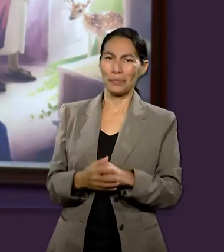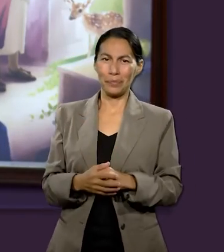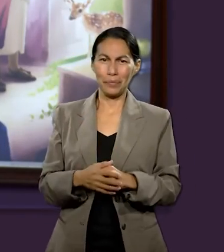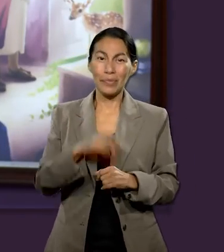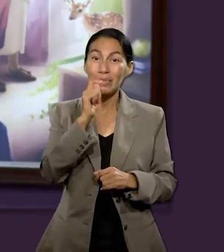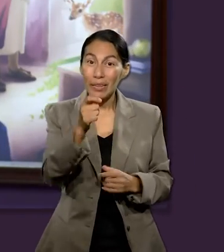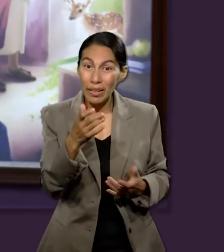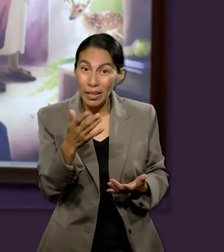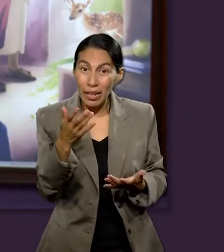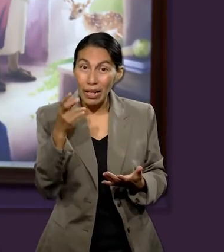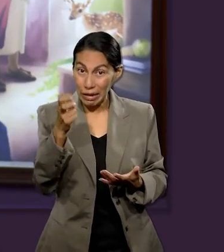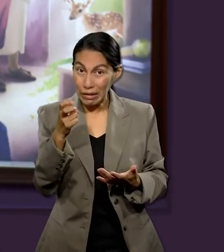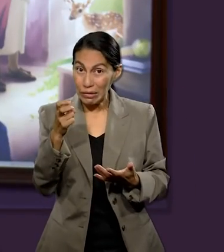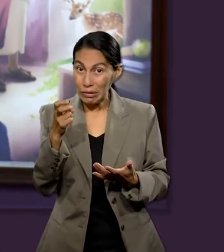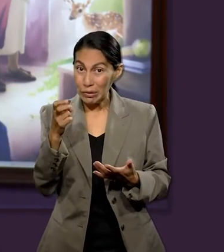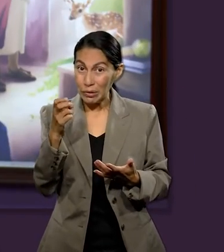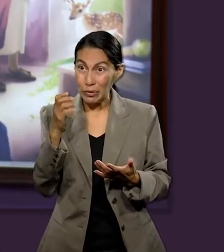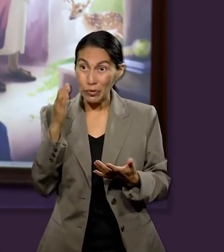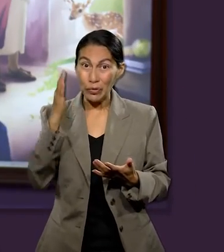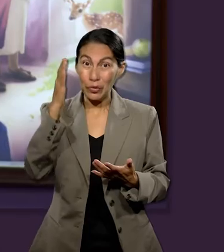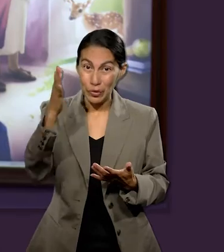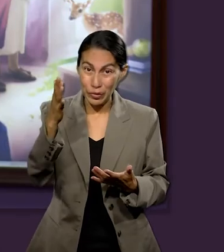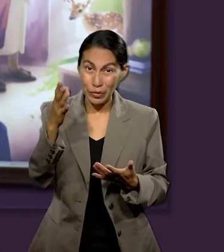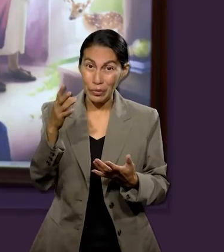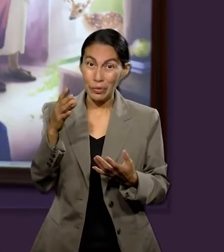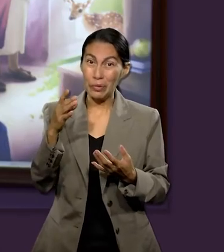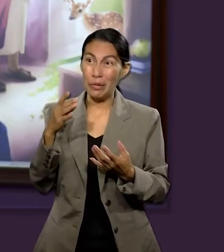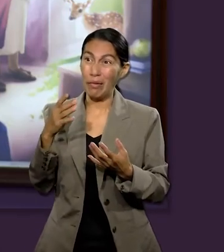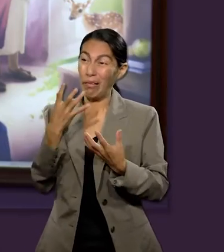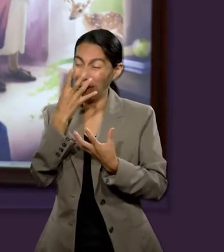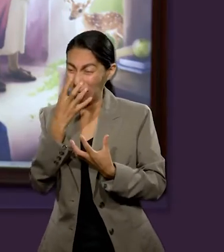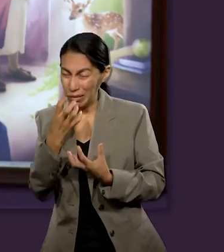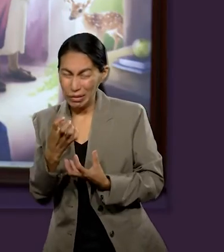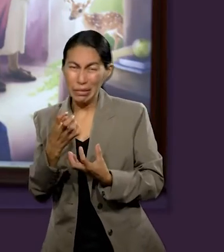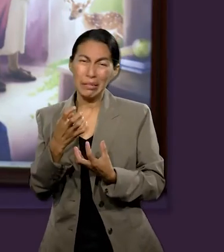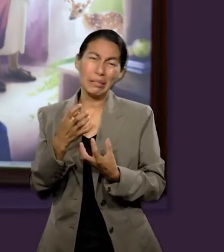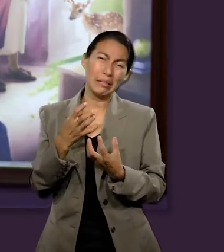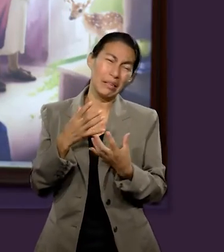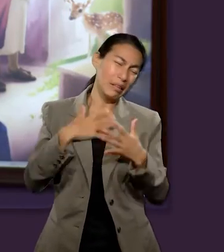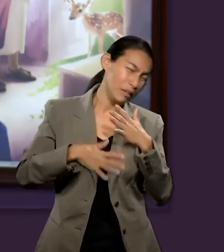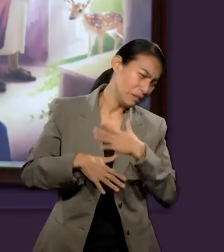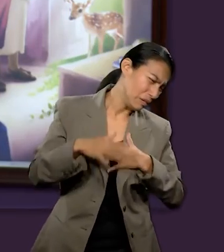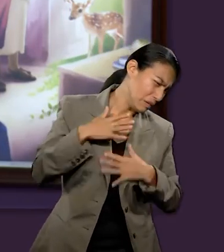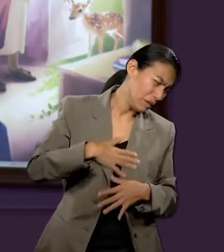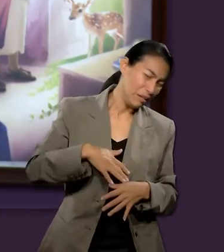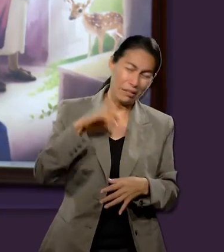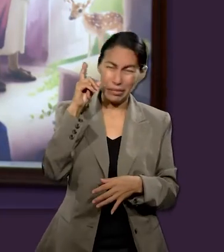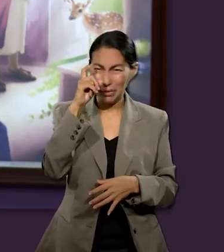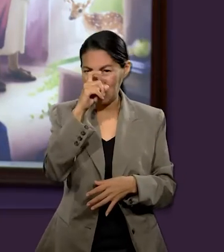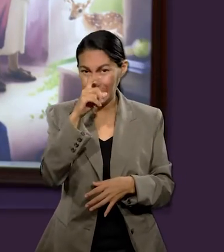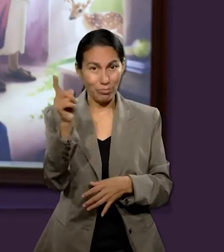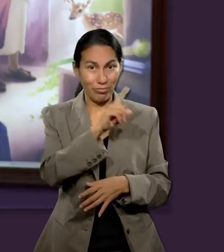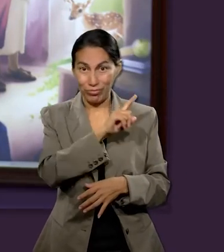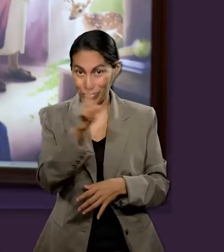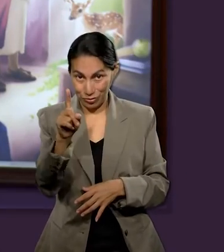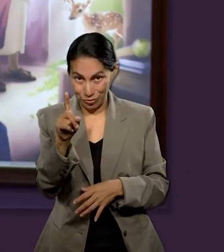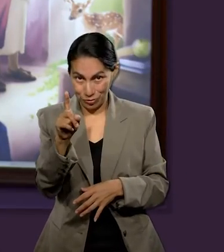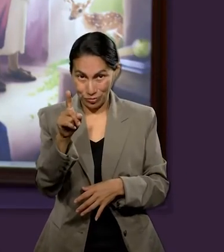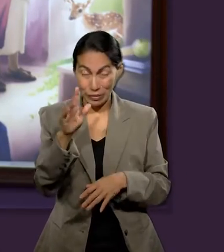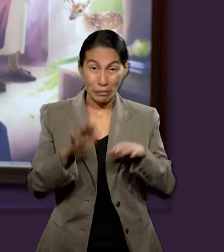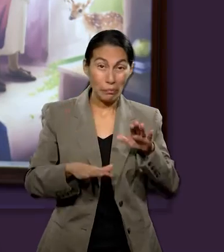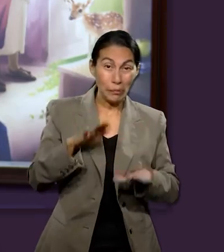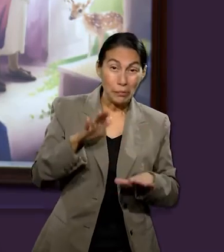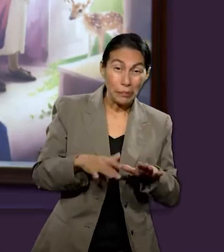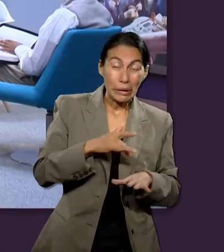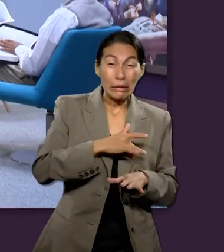Significa que esta visión del mundo no va a ser algo triste, algo aburrido, algo cansado,